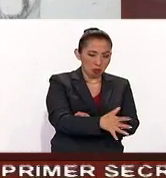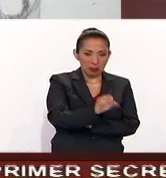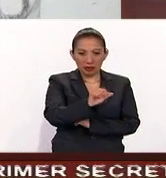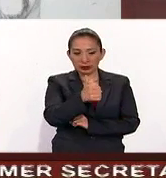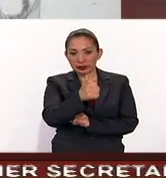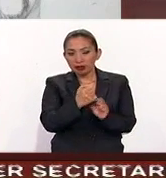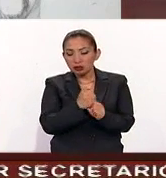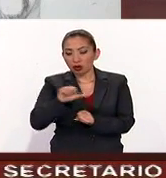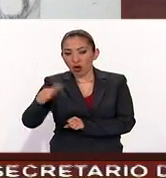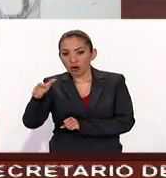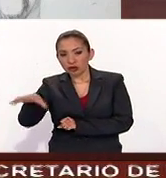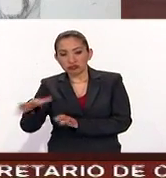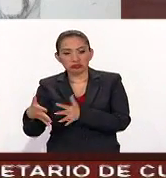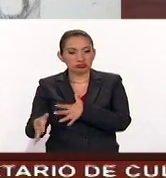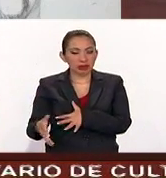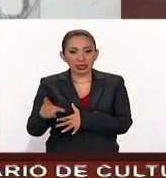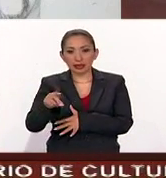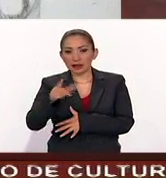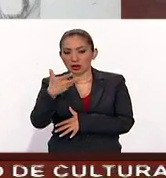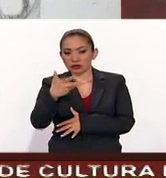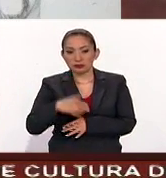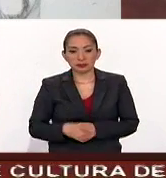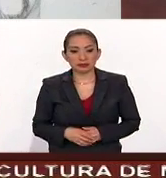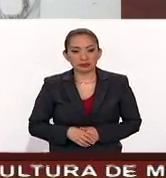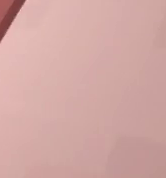26 años y el otro de alrededor de 38.